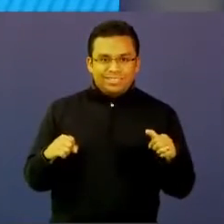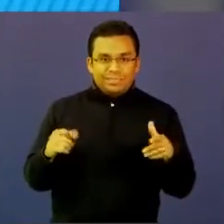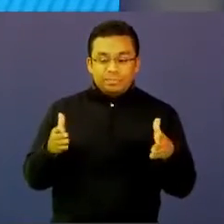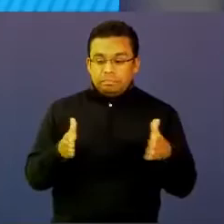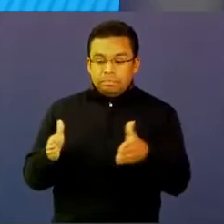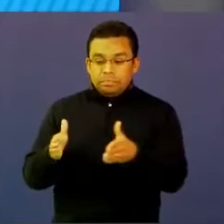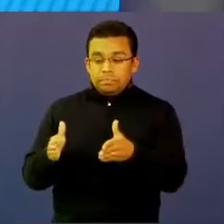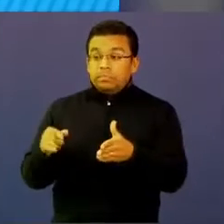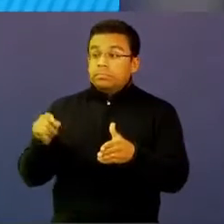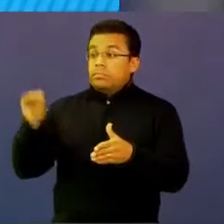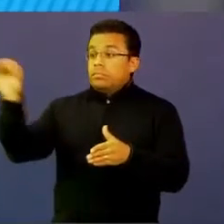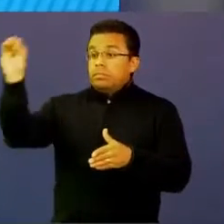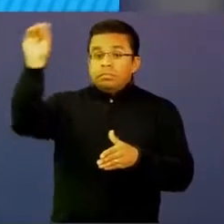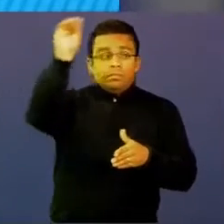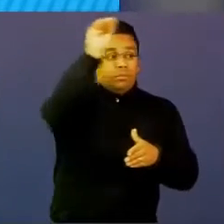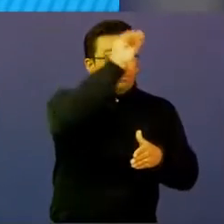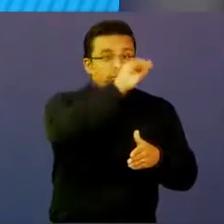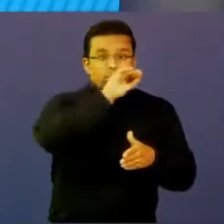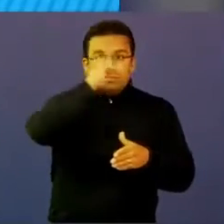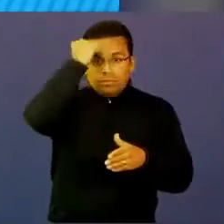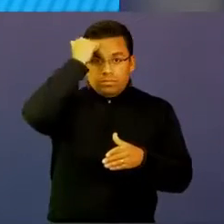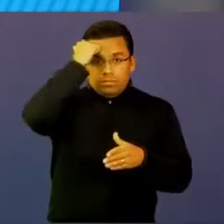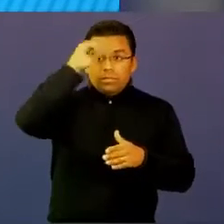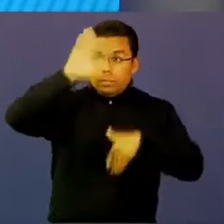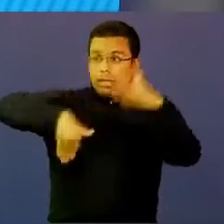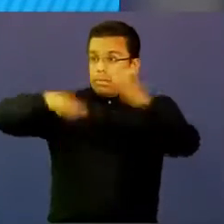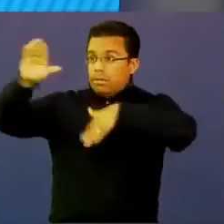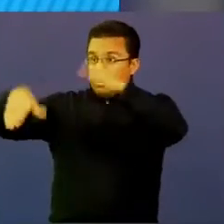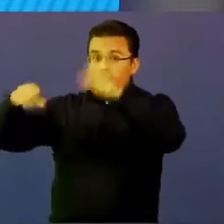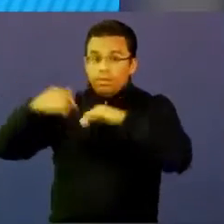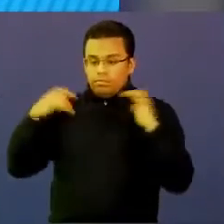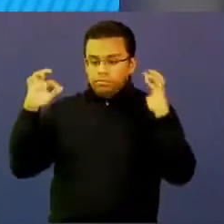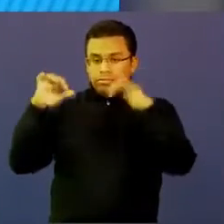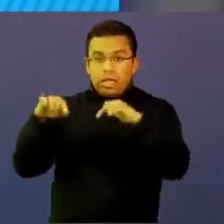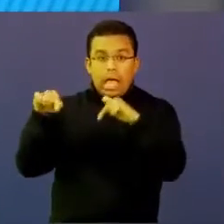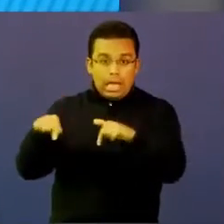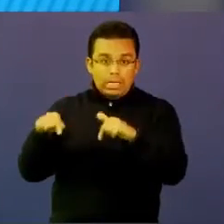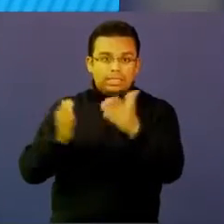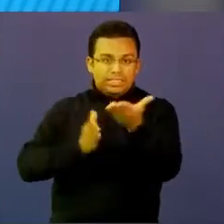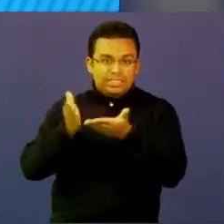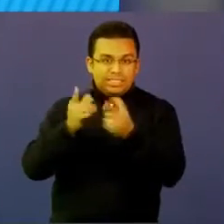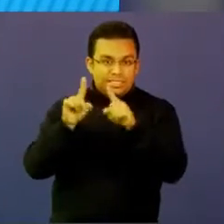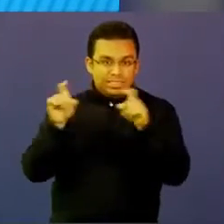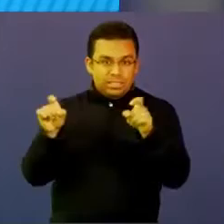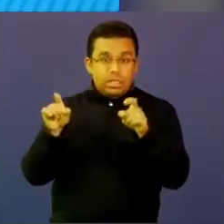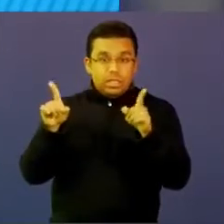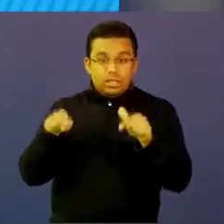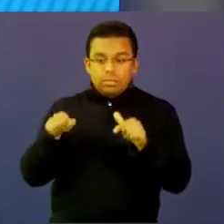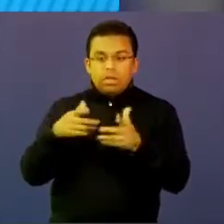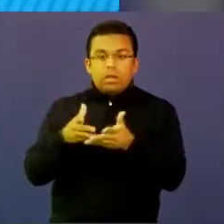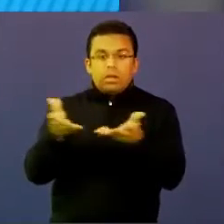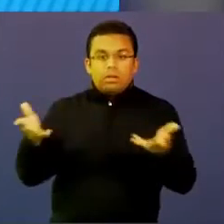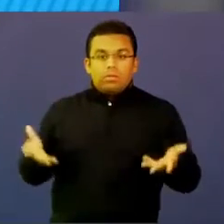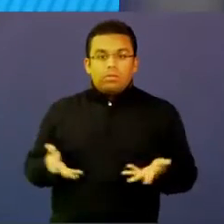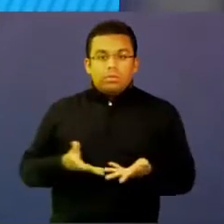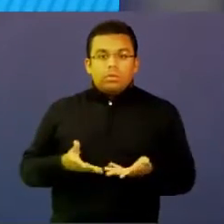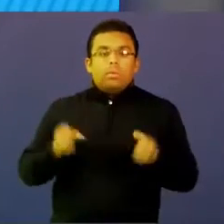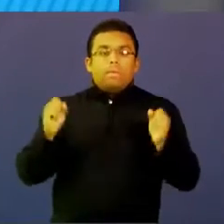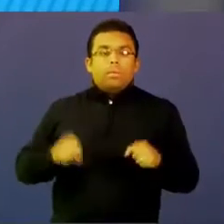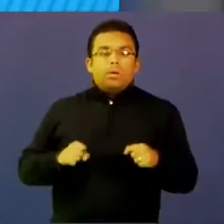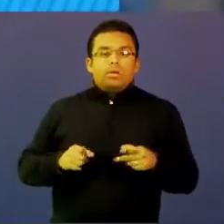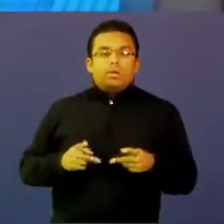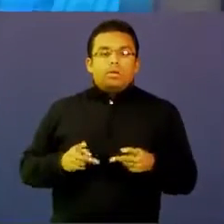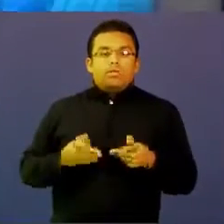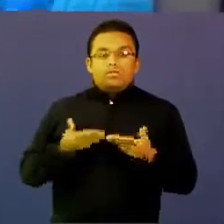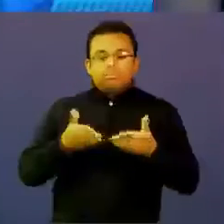a los maestros a un proceso de formación en servicio y actualización en las áreas del saber que enseñan a través de una